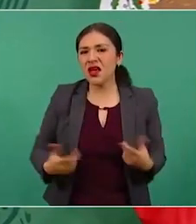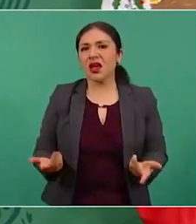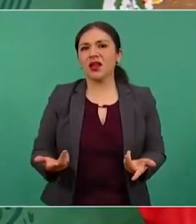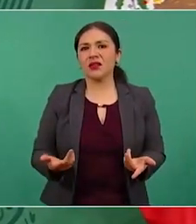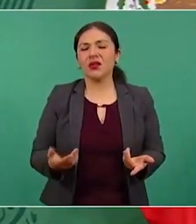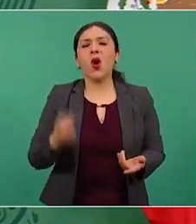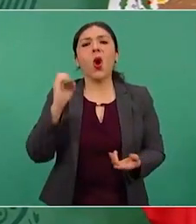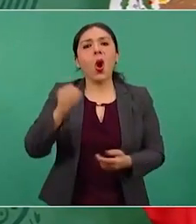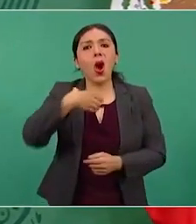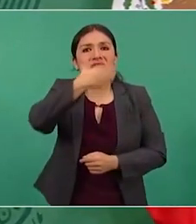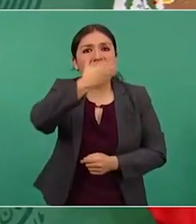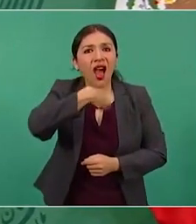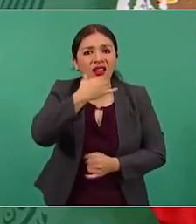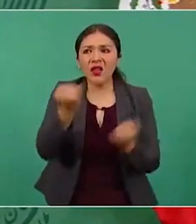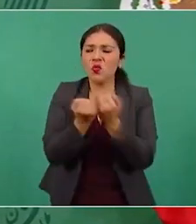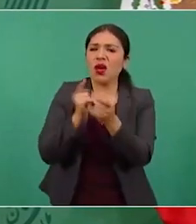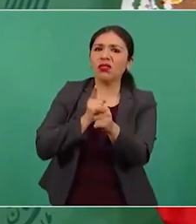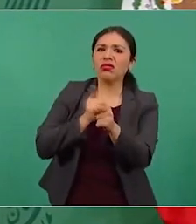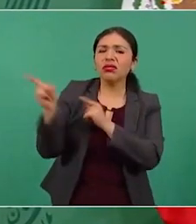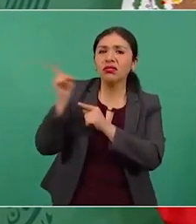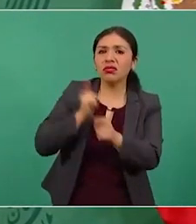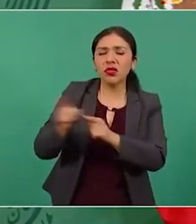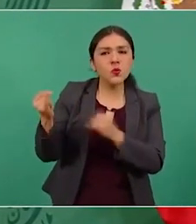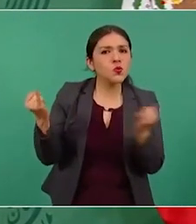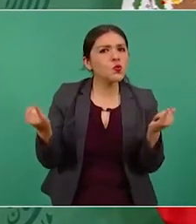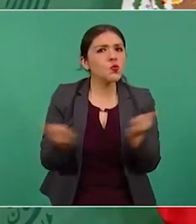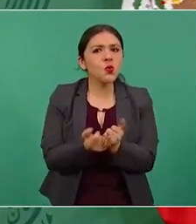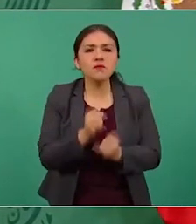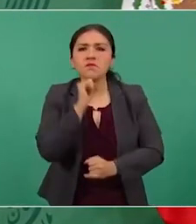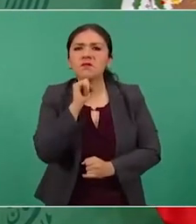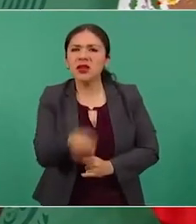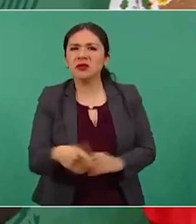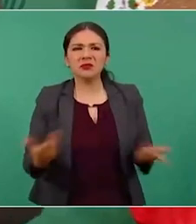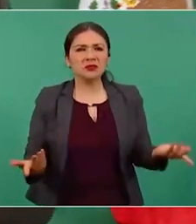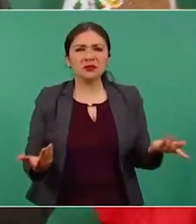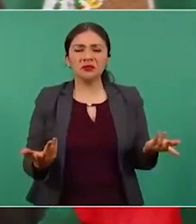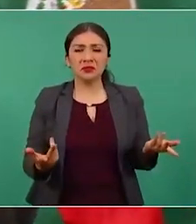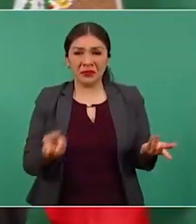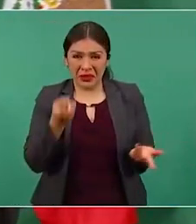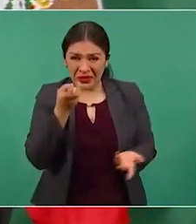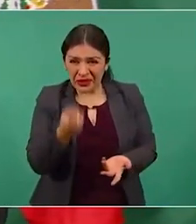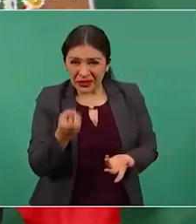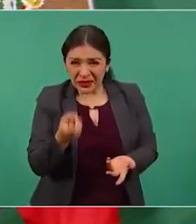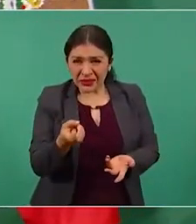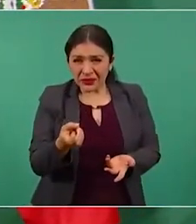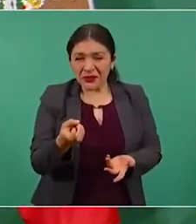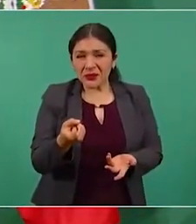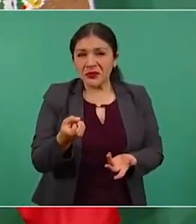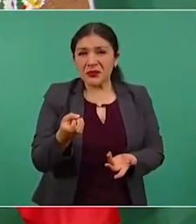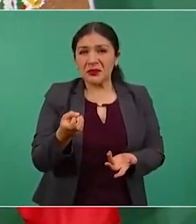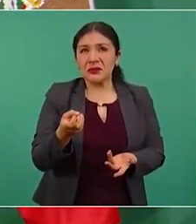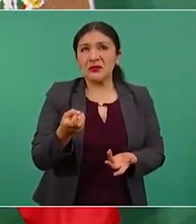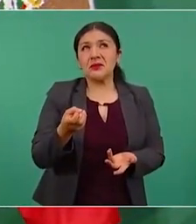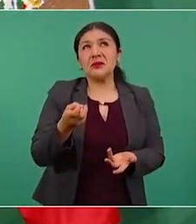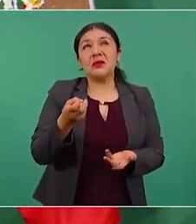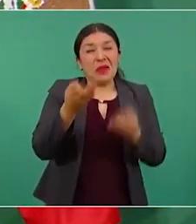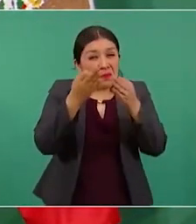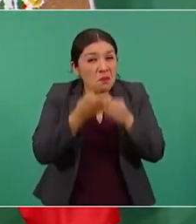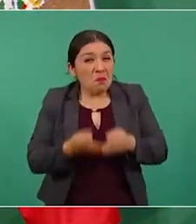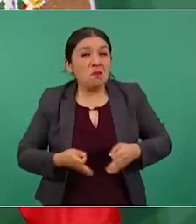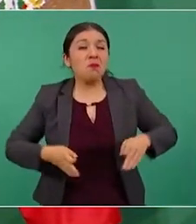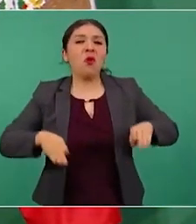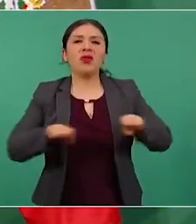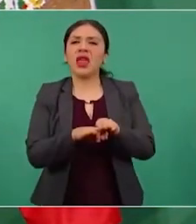decían al general Cárdenas, eso no es trascendente.